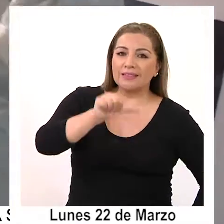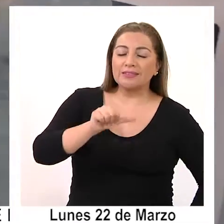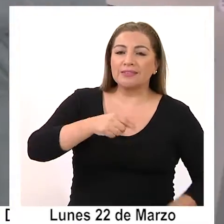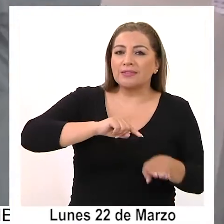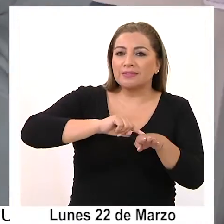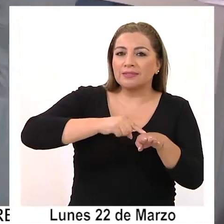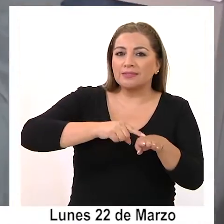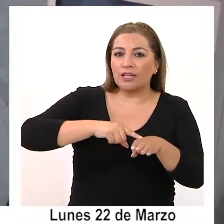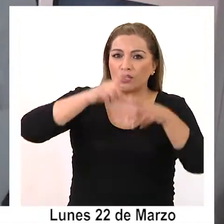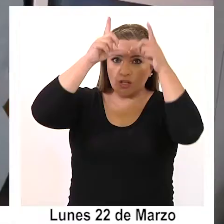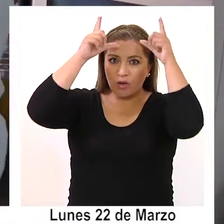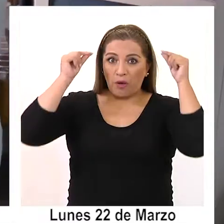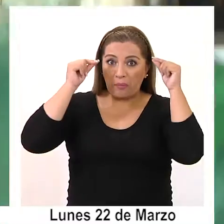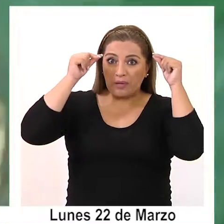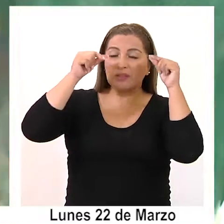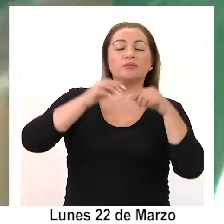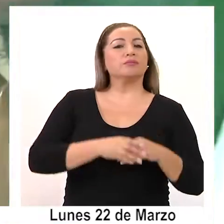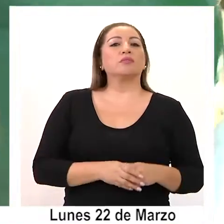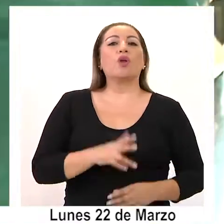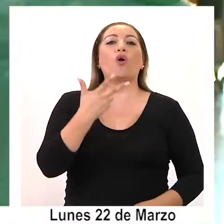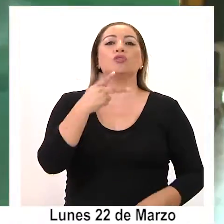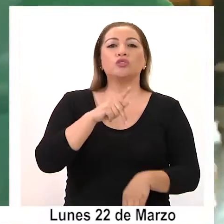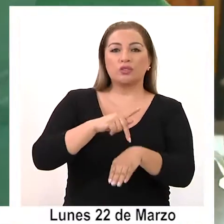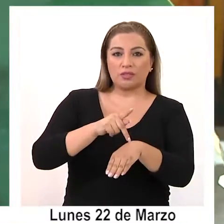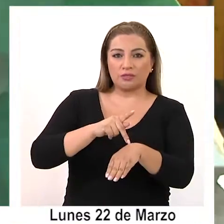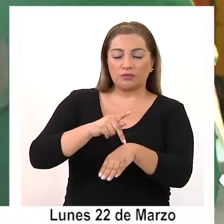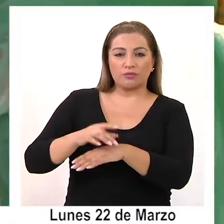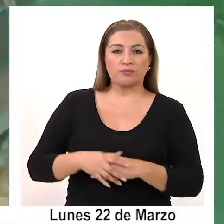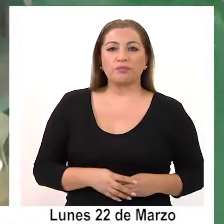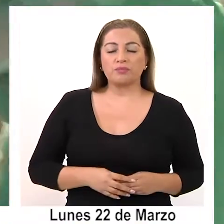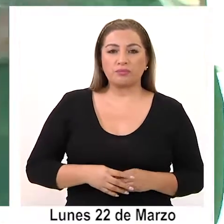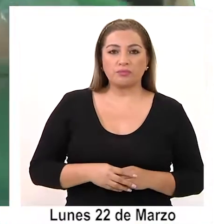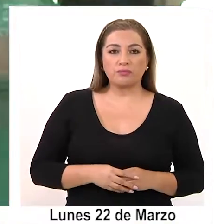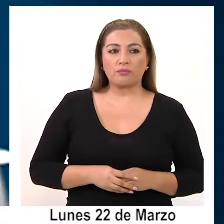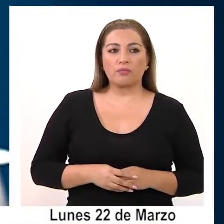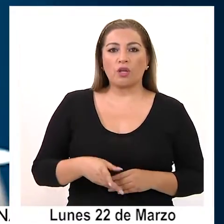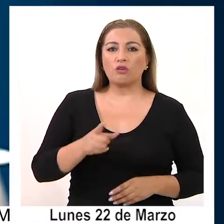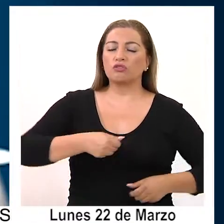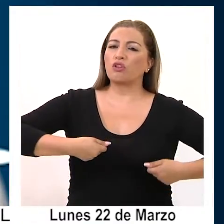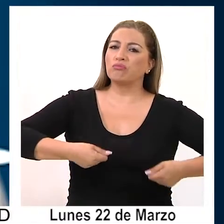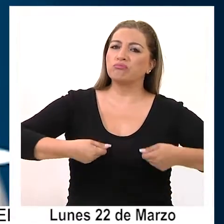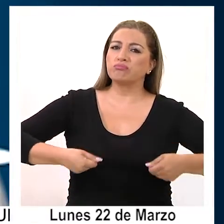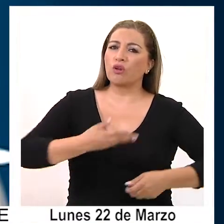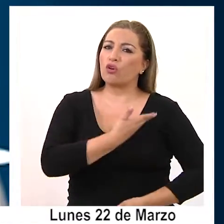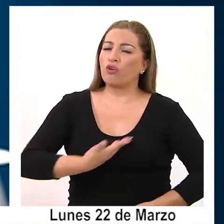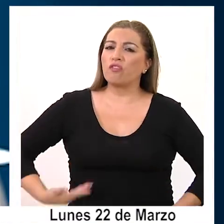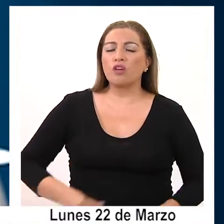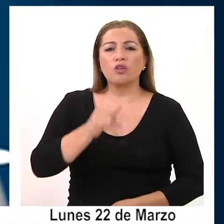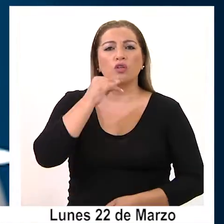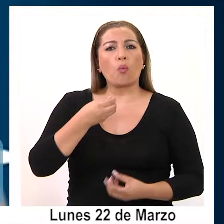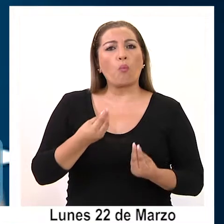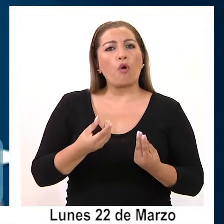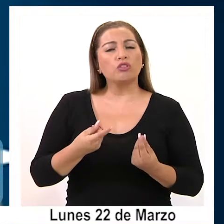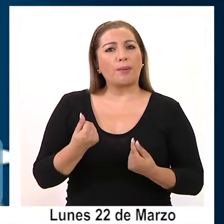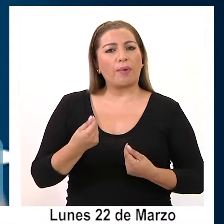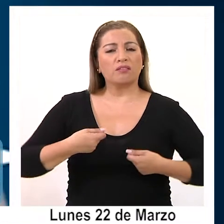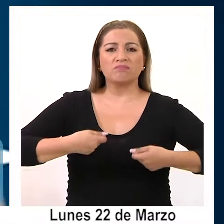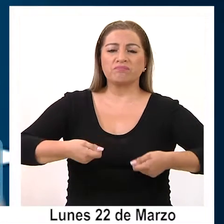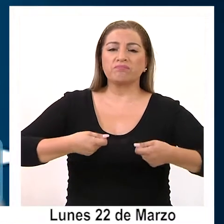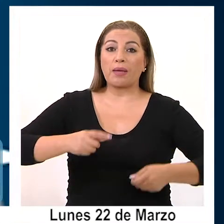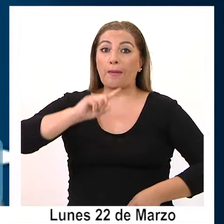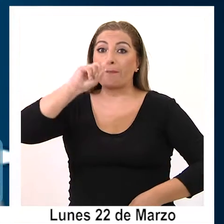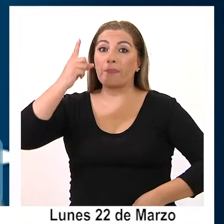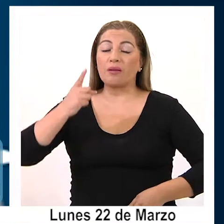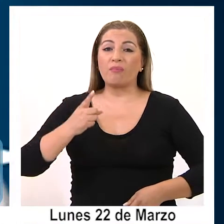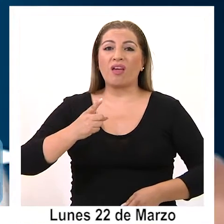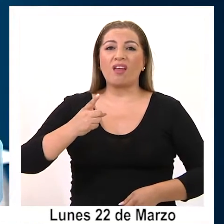técnicos paramédicos y 8 quinesiólogos. Hemos invertido como gobierno regional grandes cantidades de dinero, sobre todo en la primera